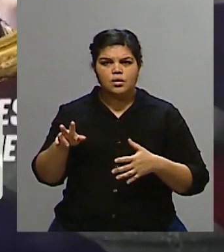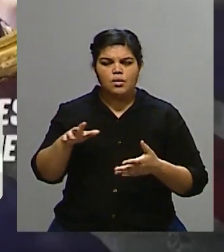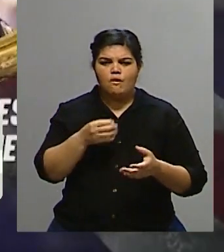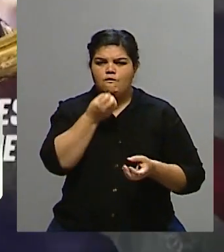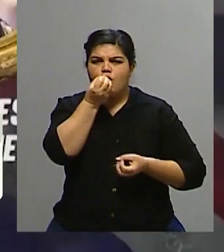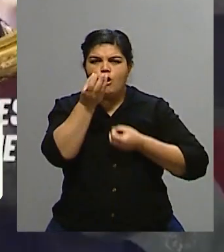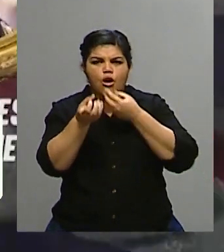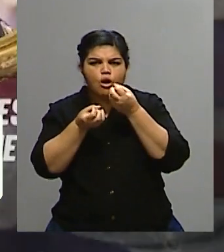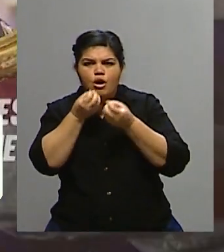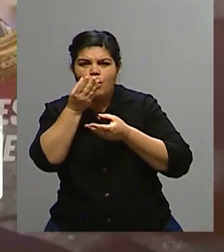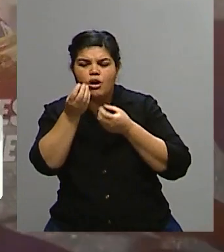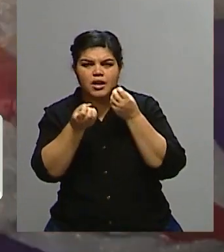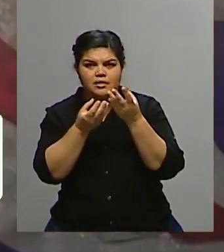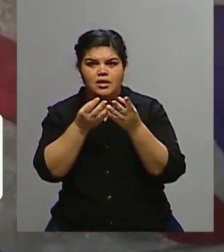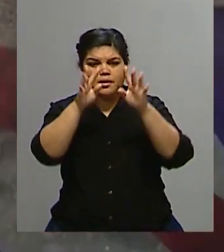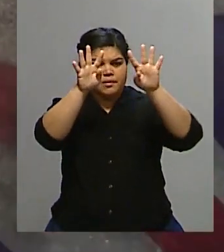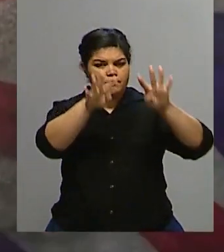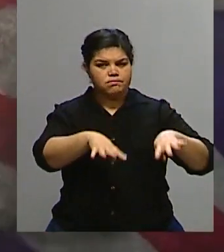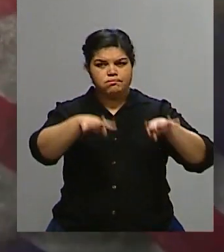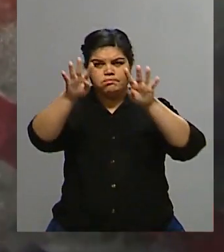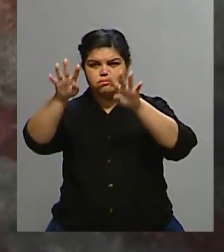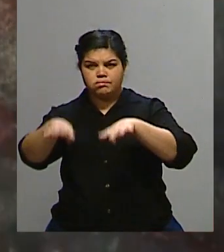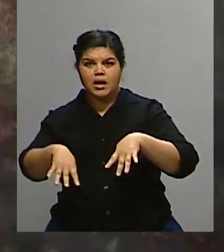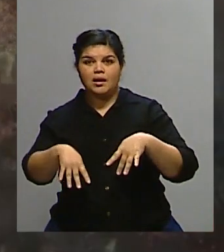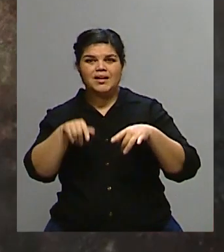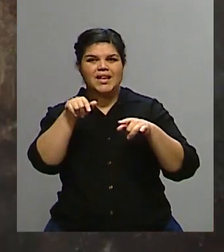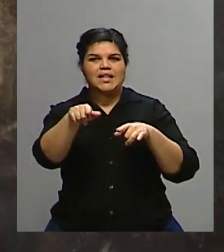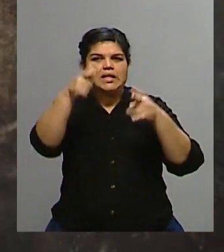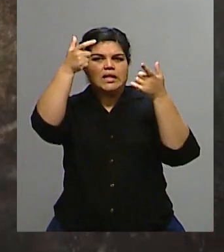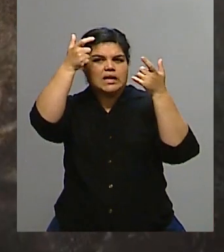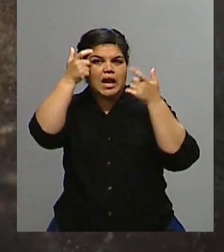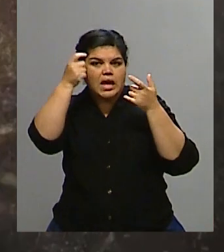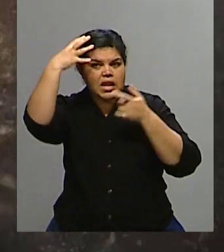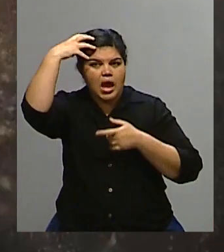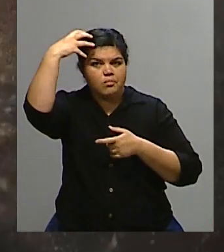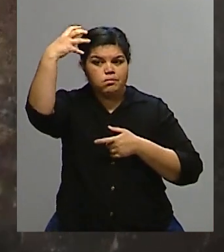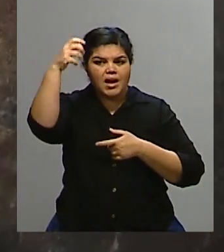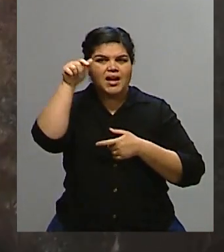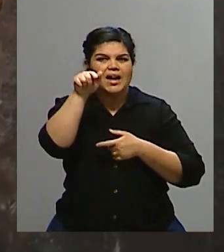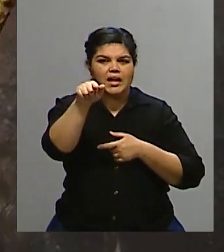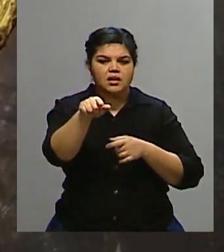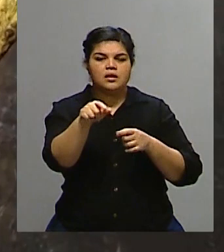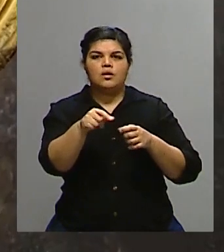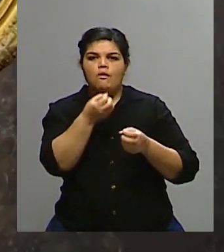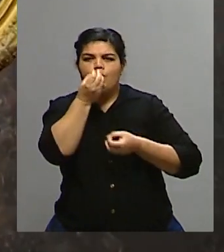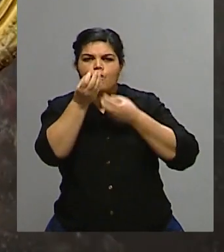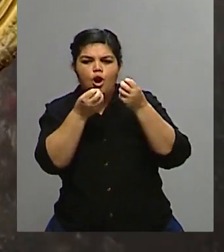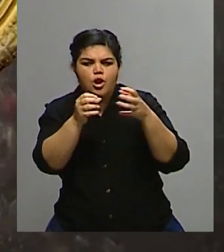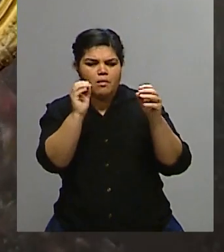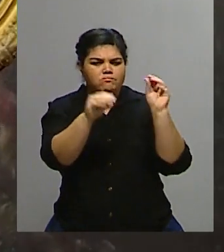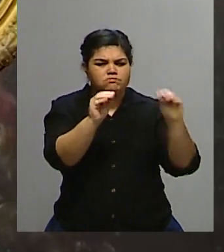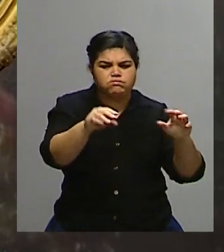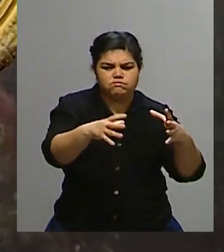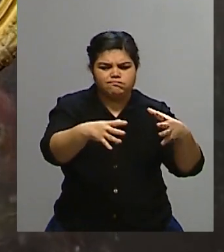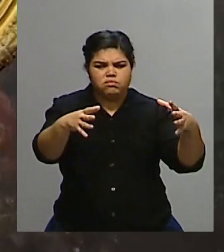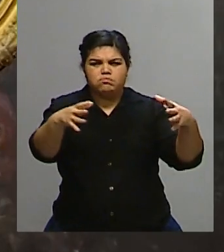flores, y eso que Buckingham Palace no era la Casa de Lady Di, era la Casa de la Reina justamente. La cantidad de flores iba creciendo, cómo